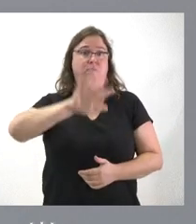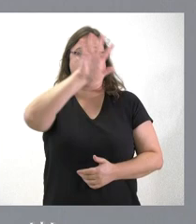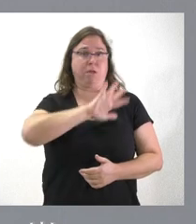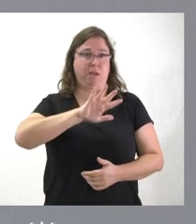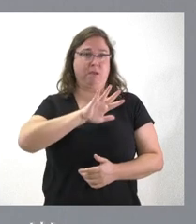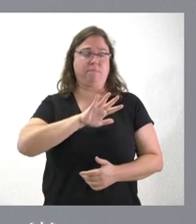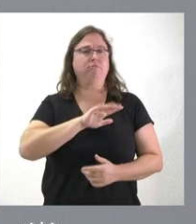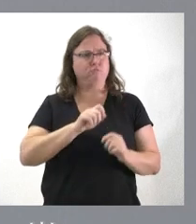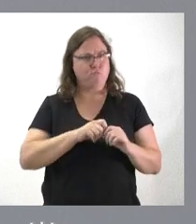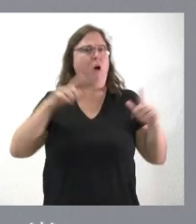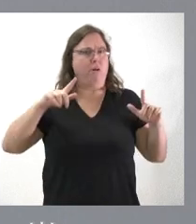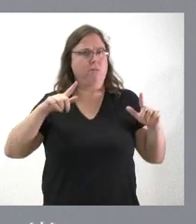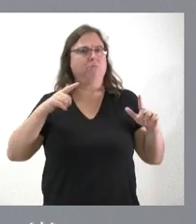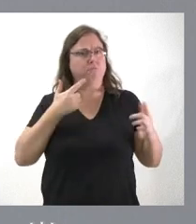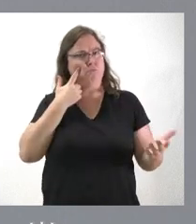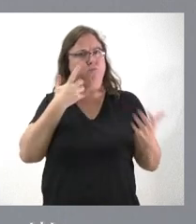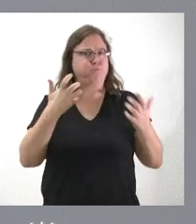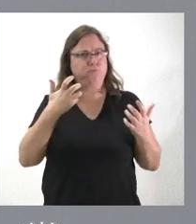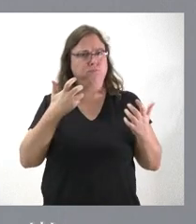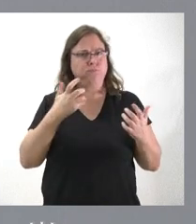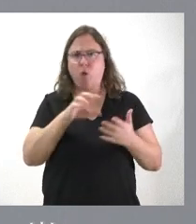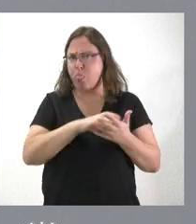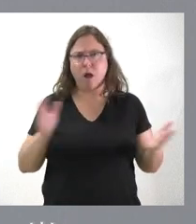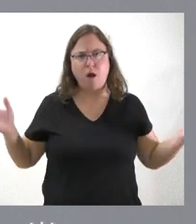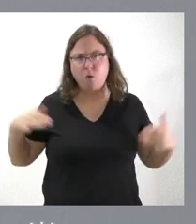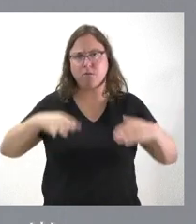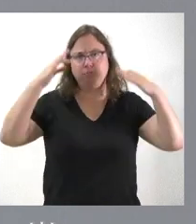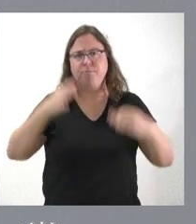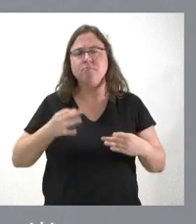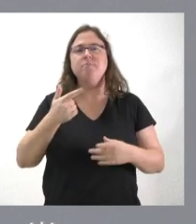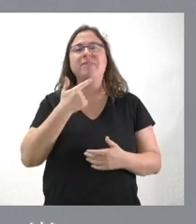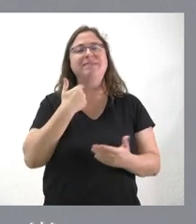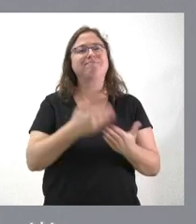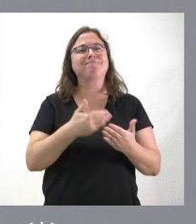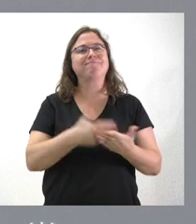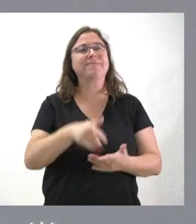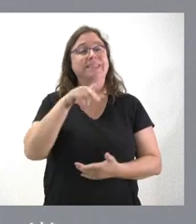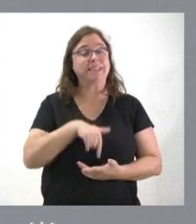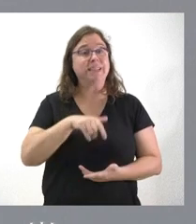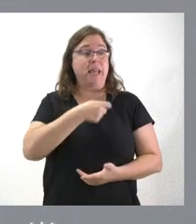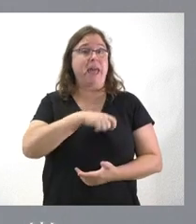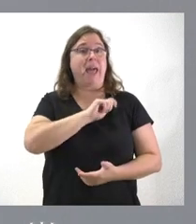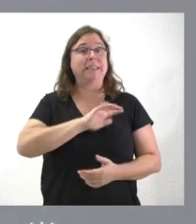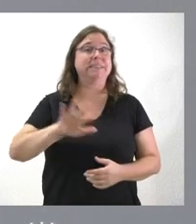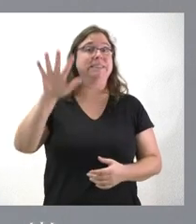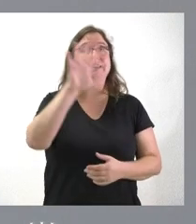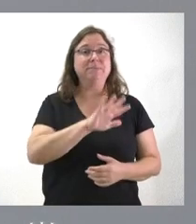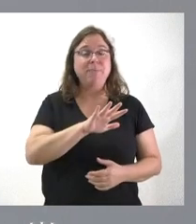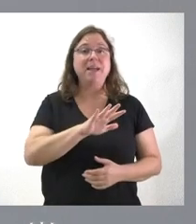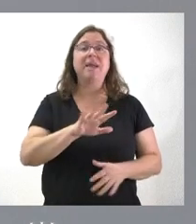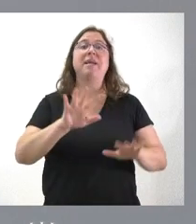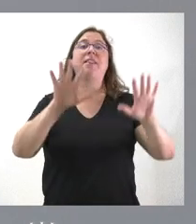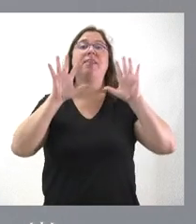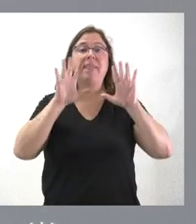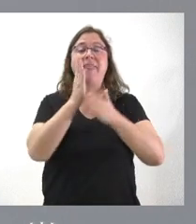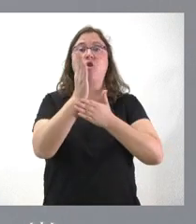Un crecimiento muy relevante, sin lugar a dudas, lo que refleja que en este momento hay en España diez comunidades autónomas